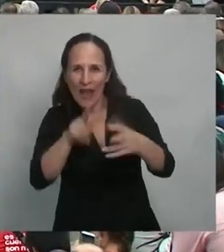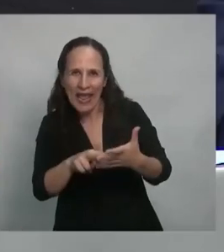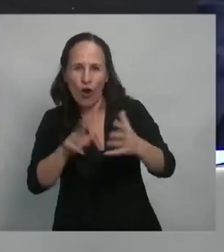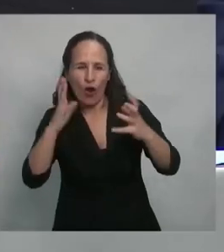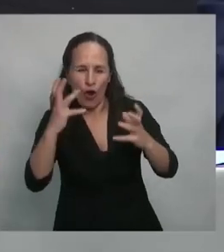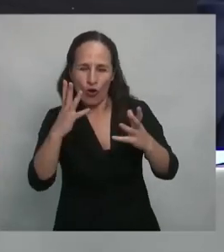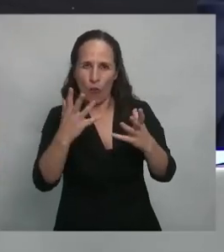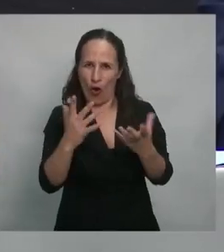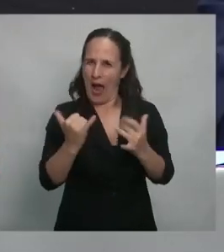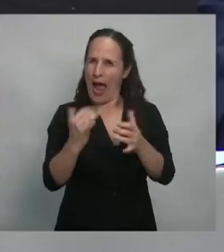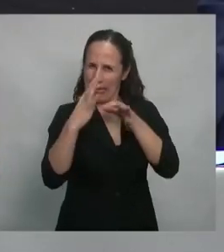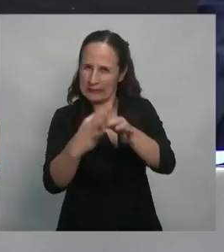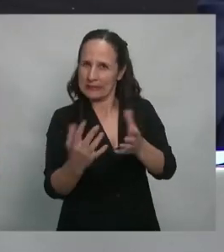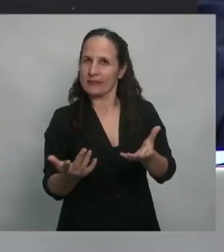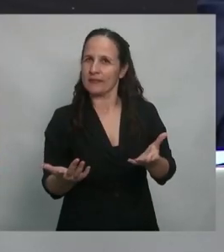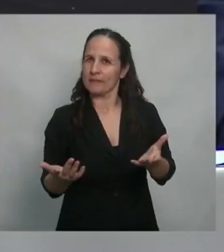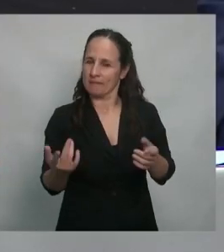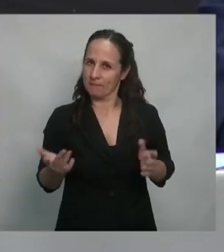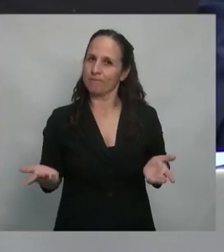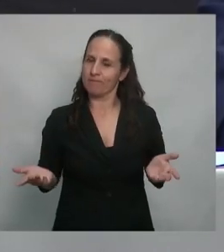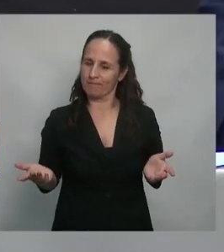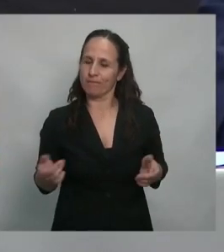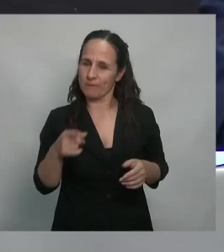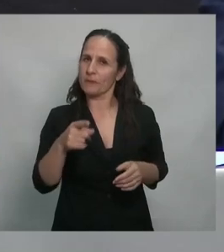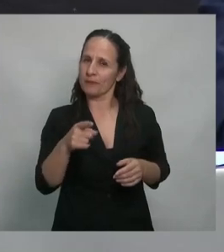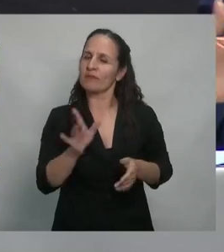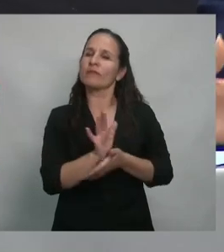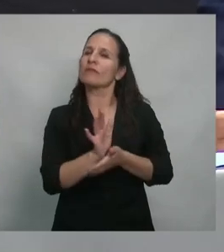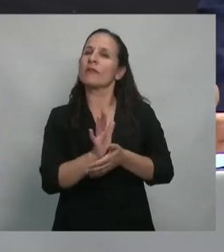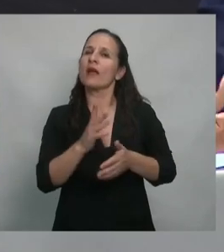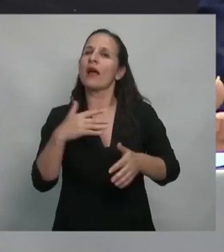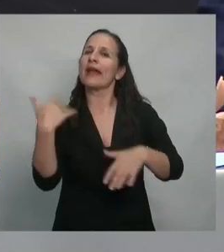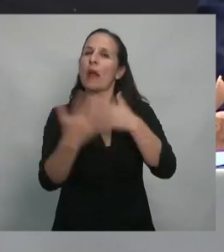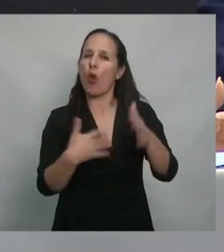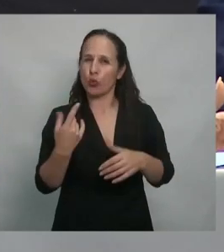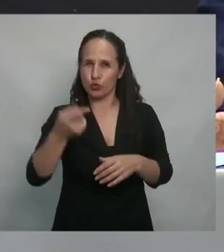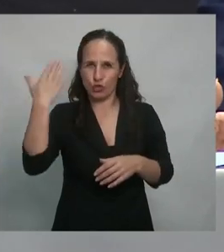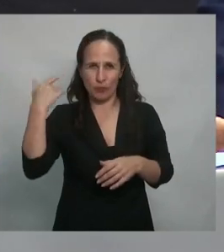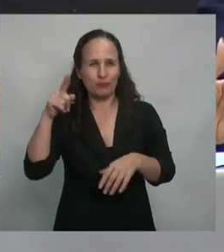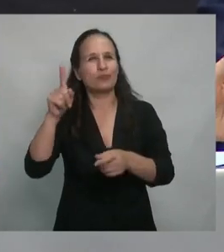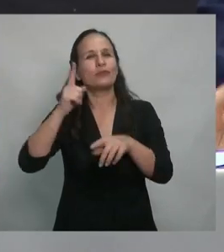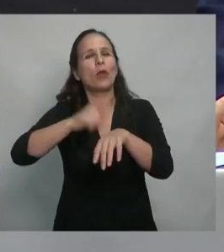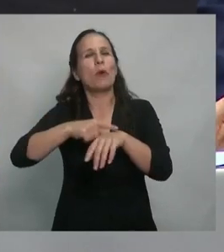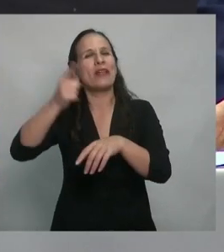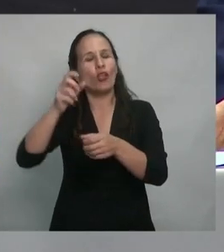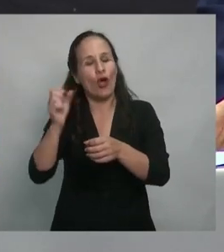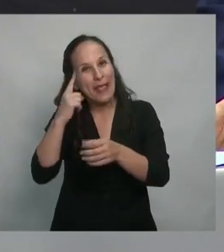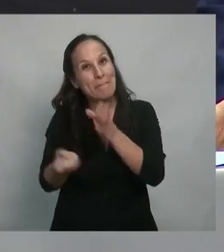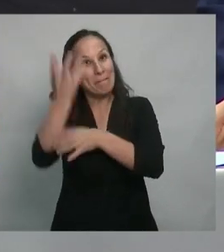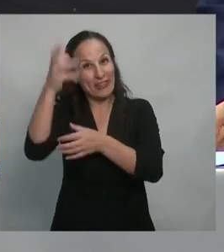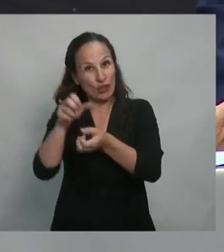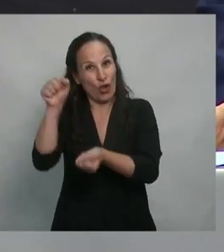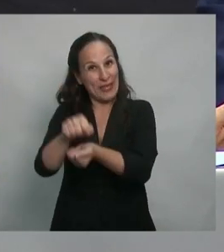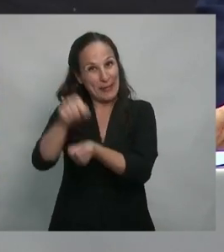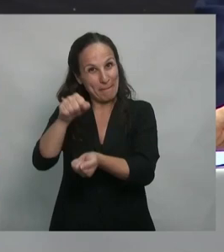importante que es la otra gran revolución. Si Gutenberg con la imprenta revolucionó la